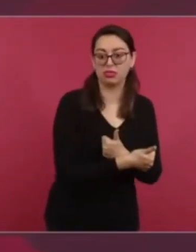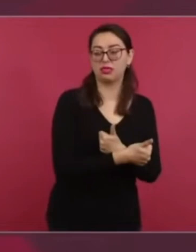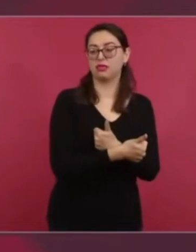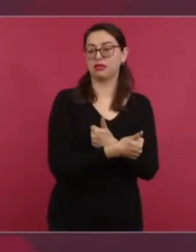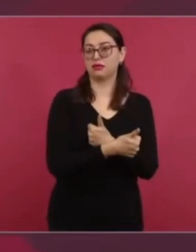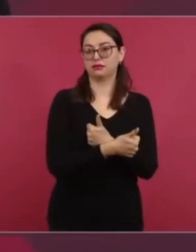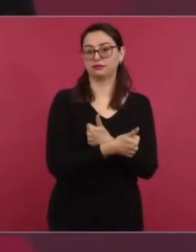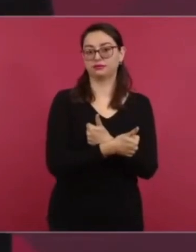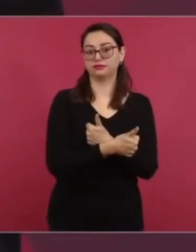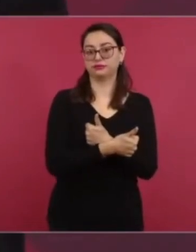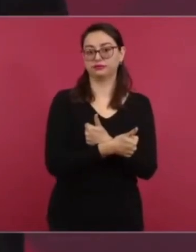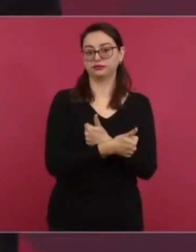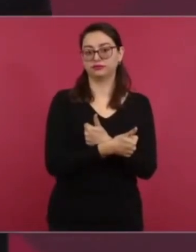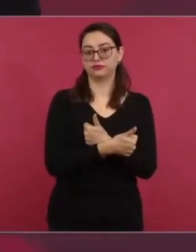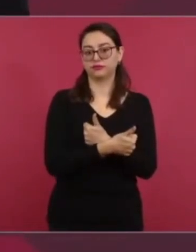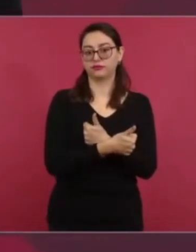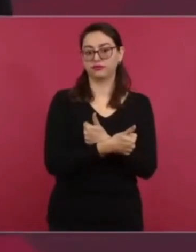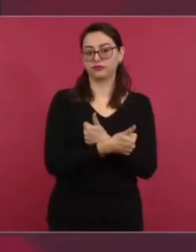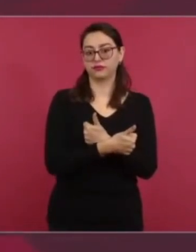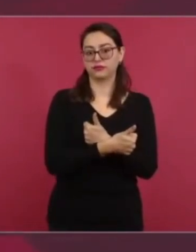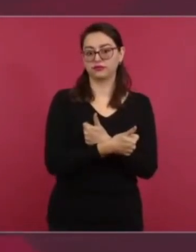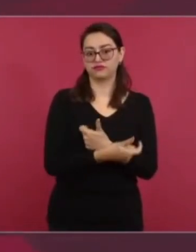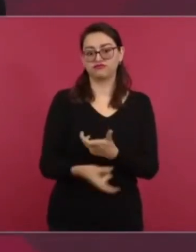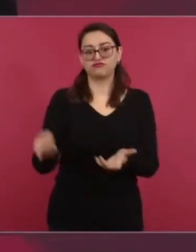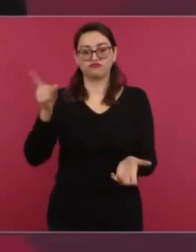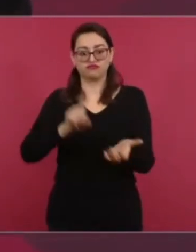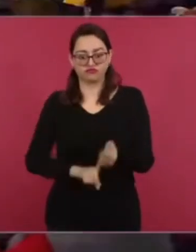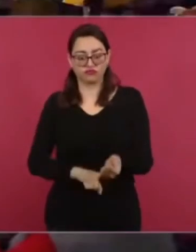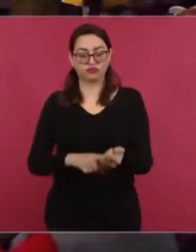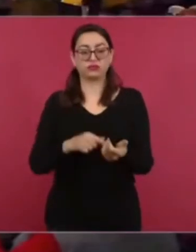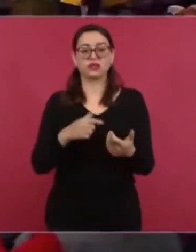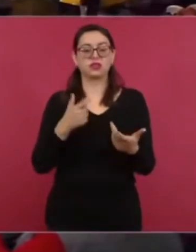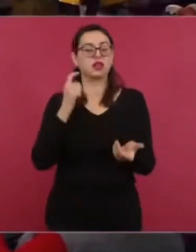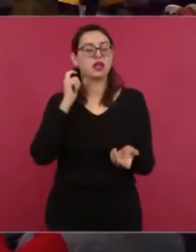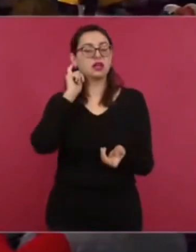al gobierno nuestro.